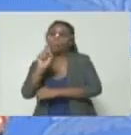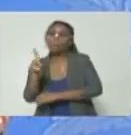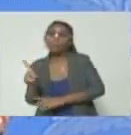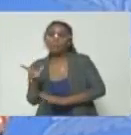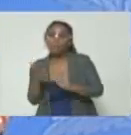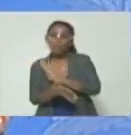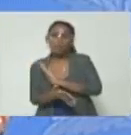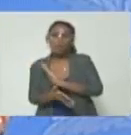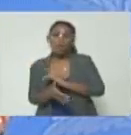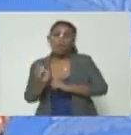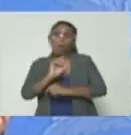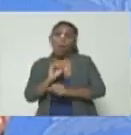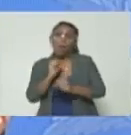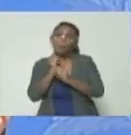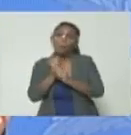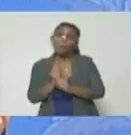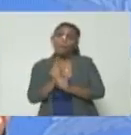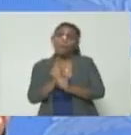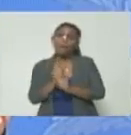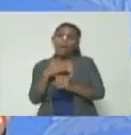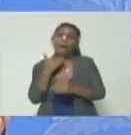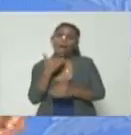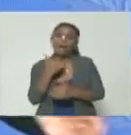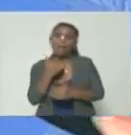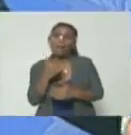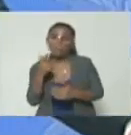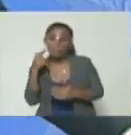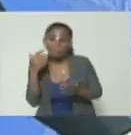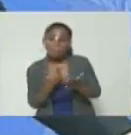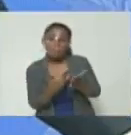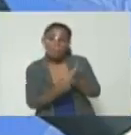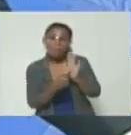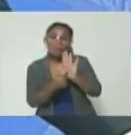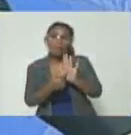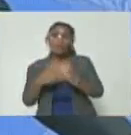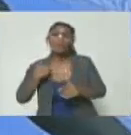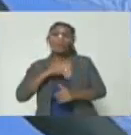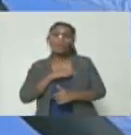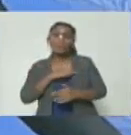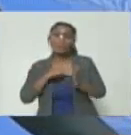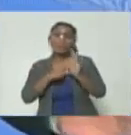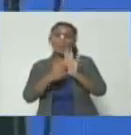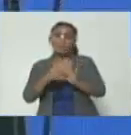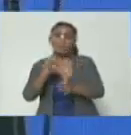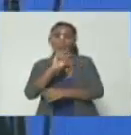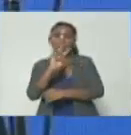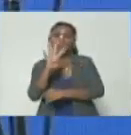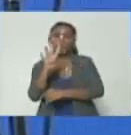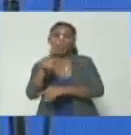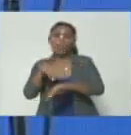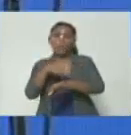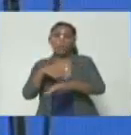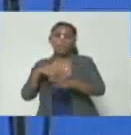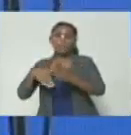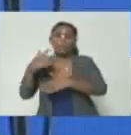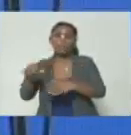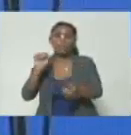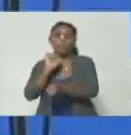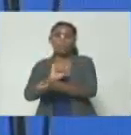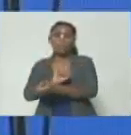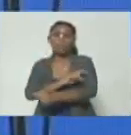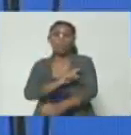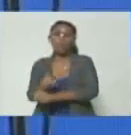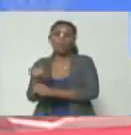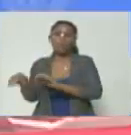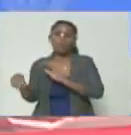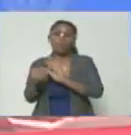o haber esperado a ver si hay alguna evidencia que estamos presentándola menos de 24 horas después de la orden de aprehensión contra